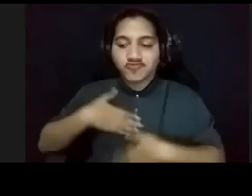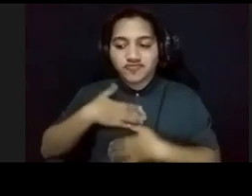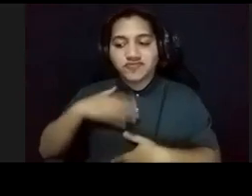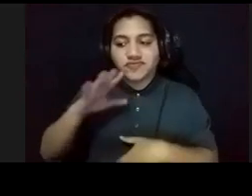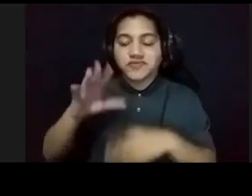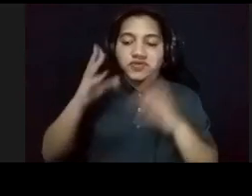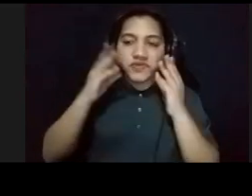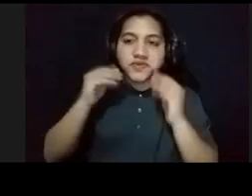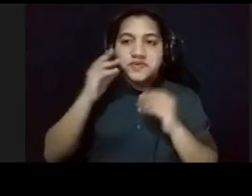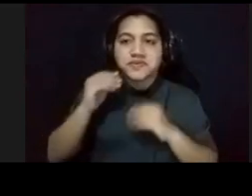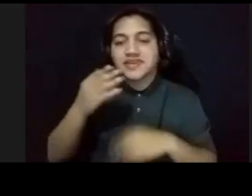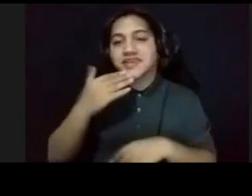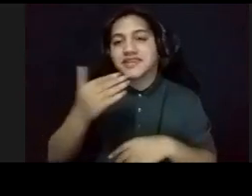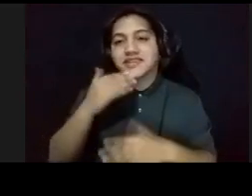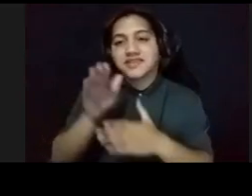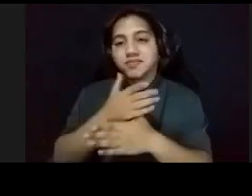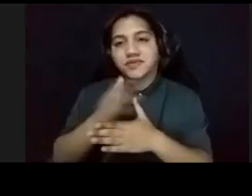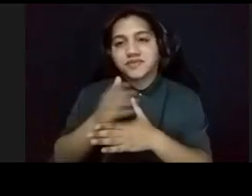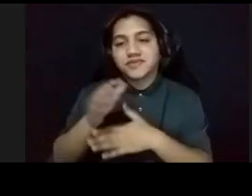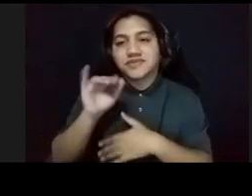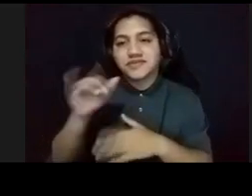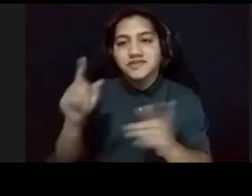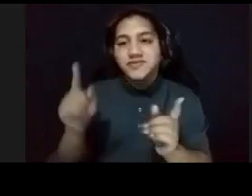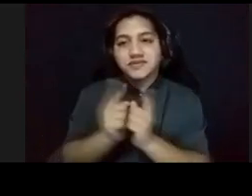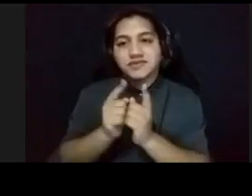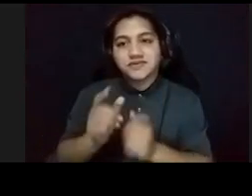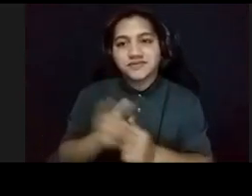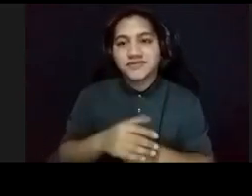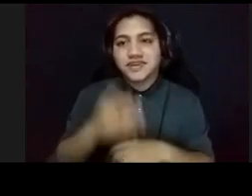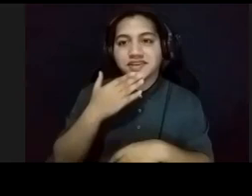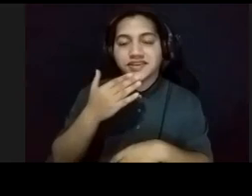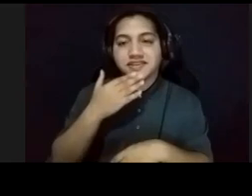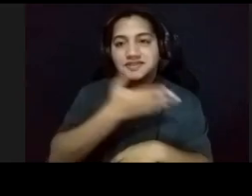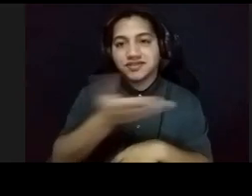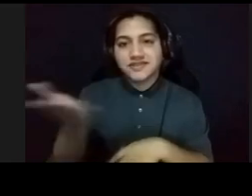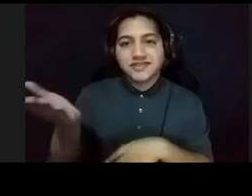experiencia, gracias por compartirnos, ese encuentro. Gracias a ustedes.